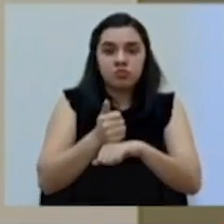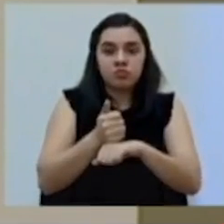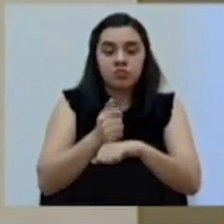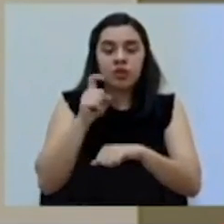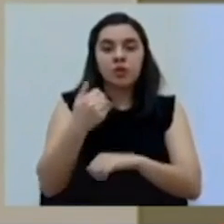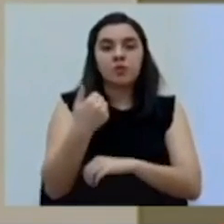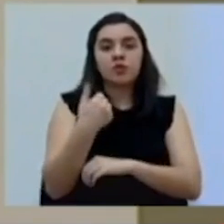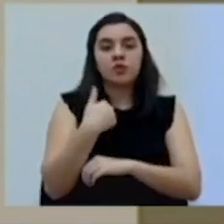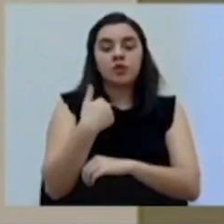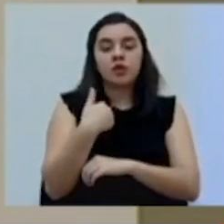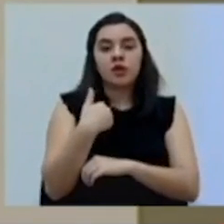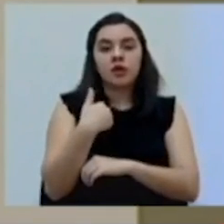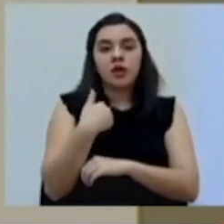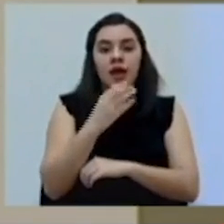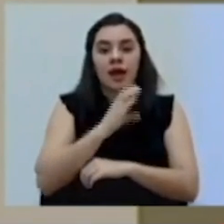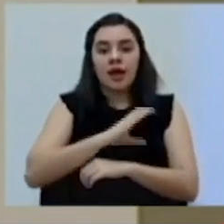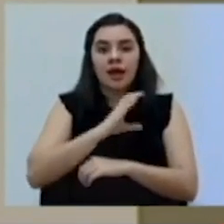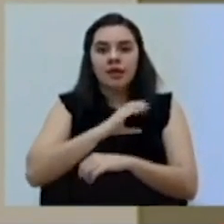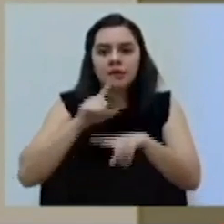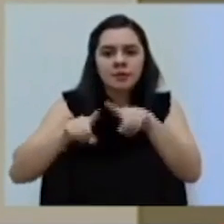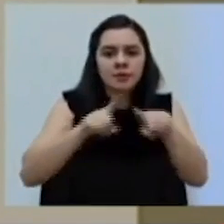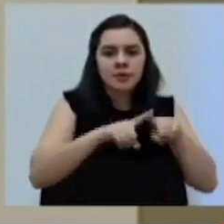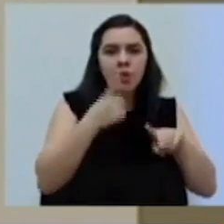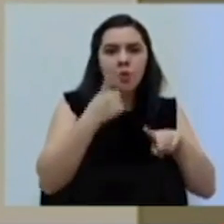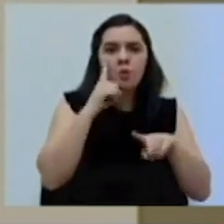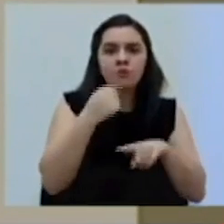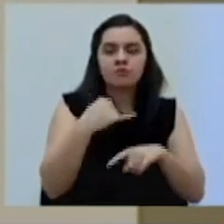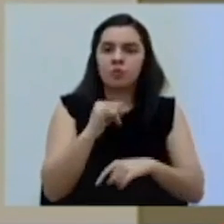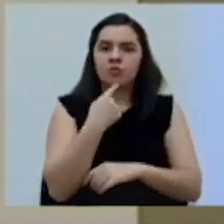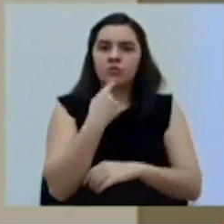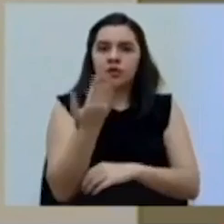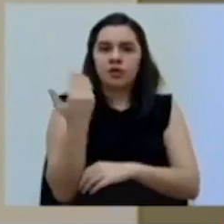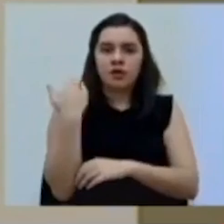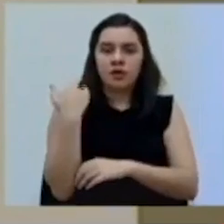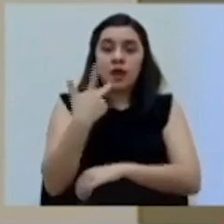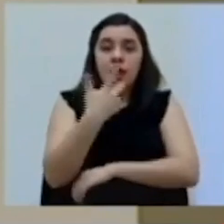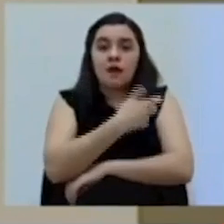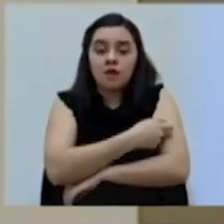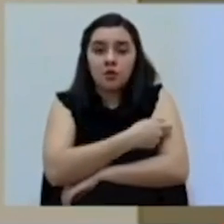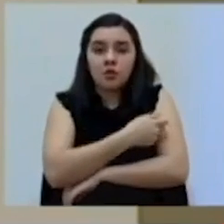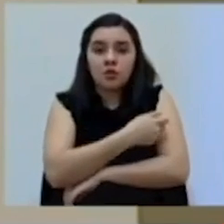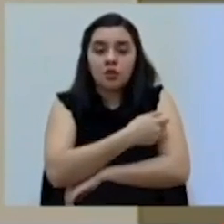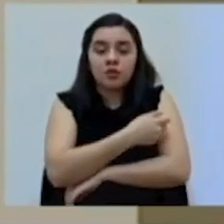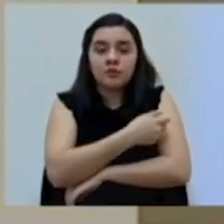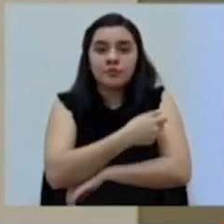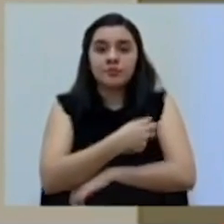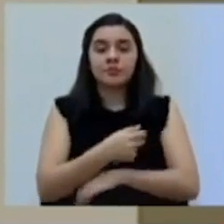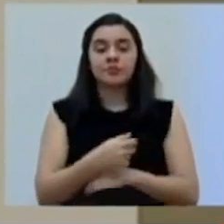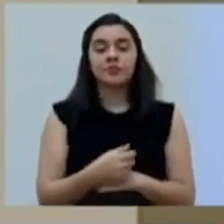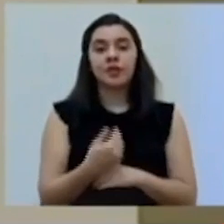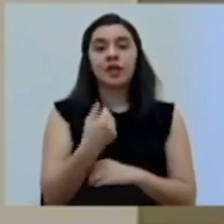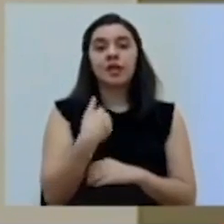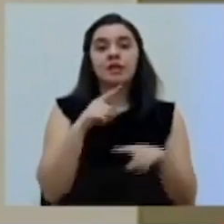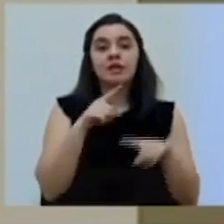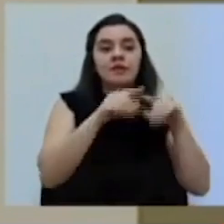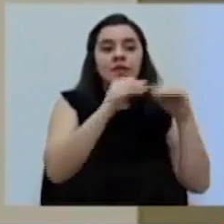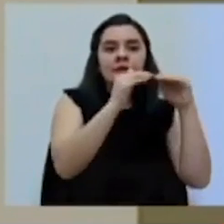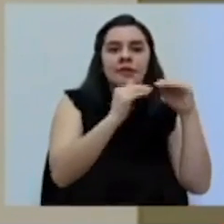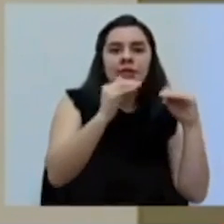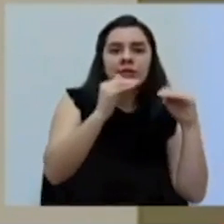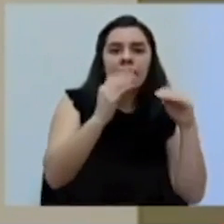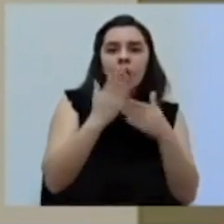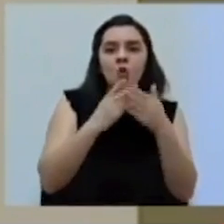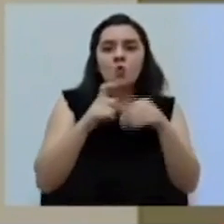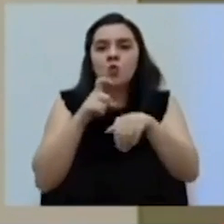que establecer características diferentes, por lo que les mencionaba, de que la vacuna va a tener cierta estabilidad en cierto